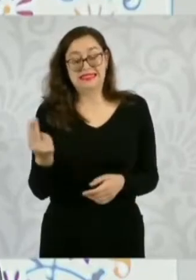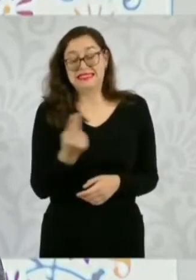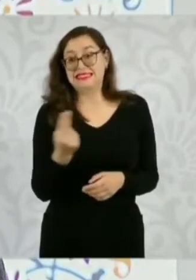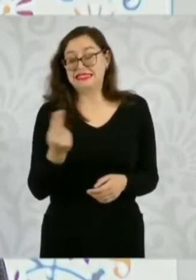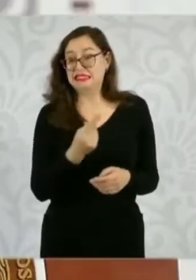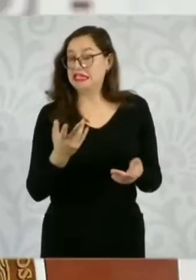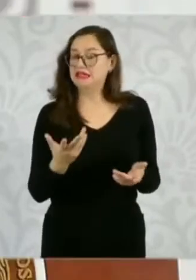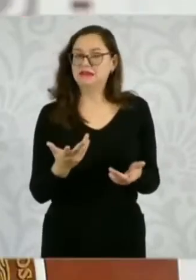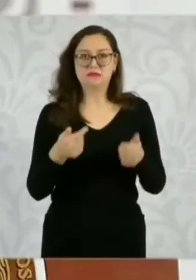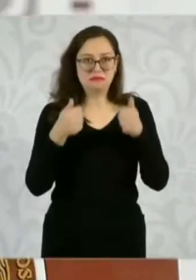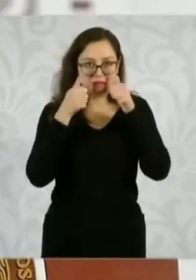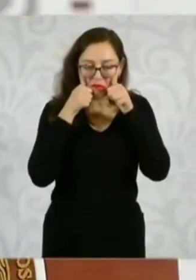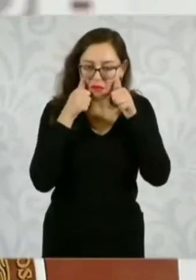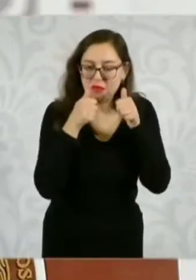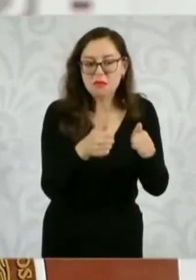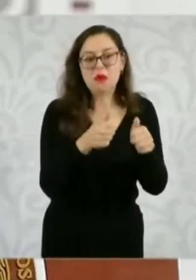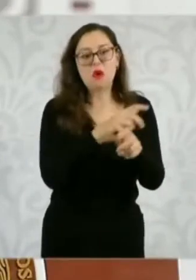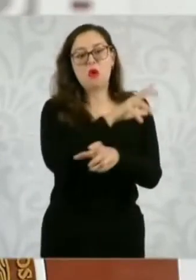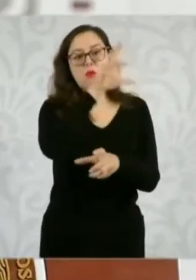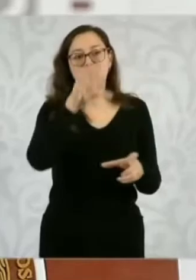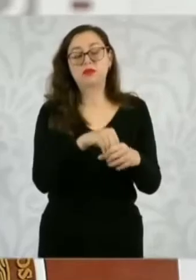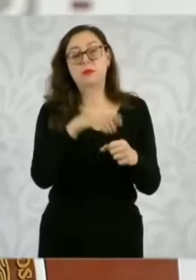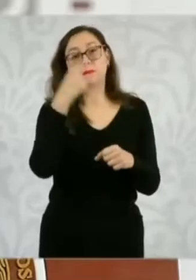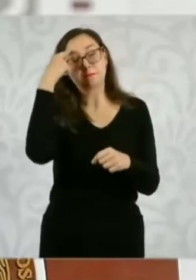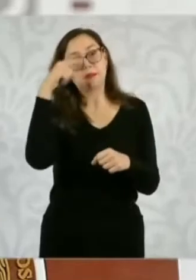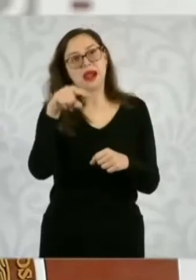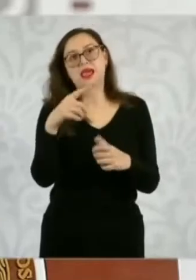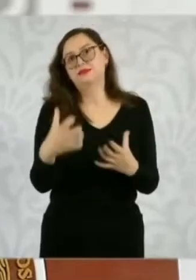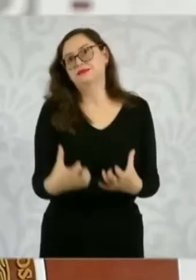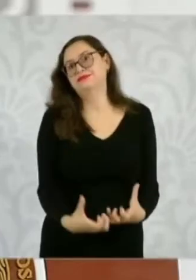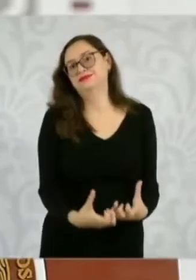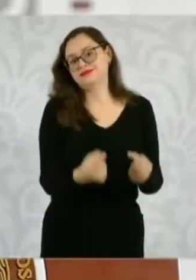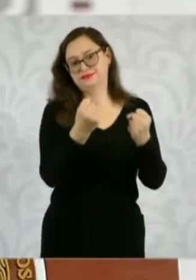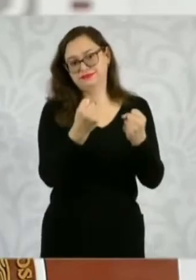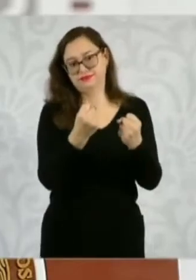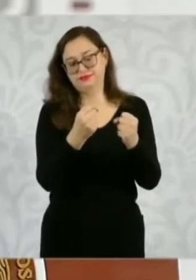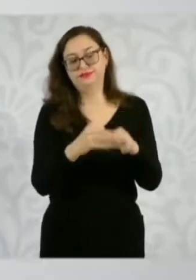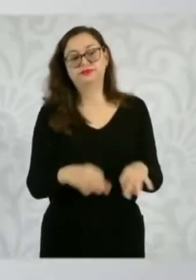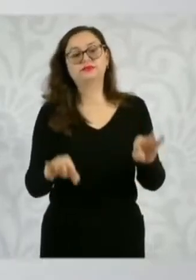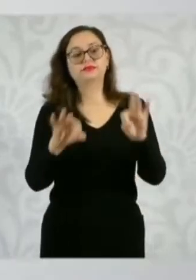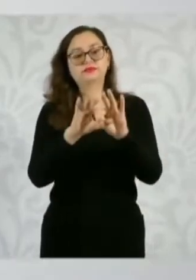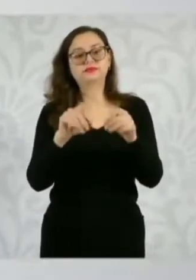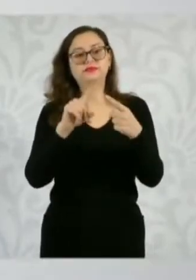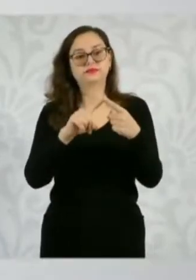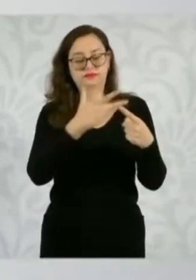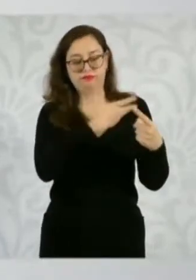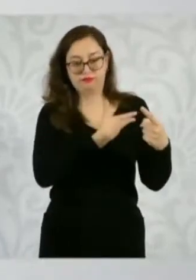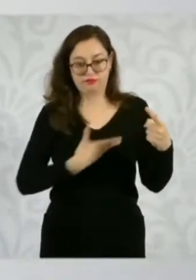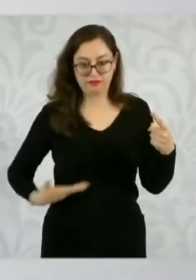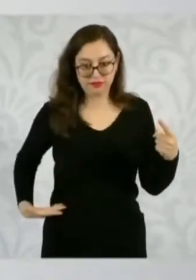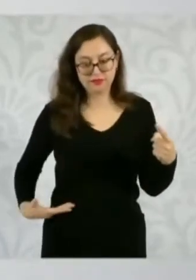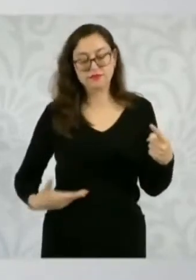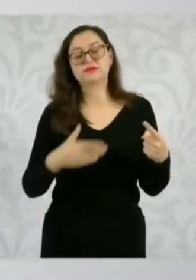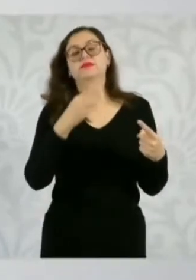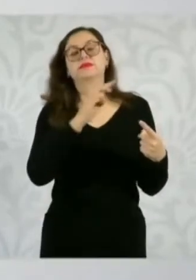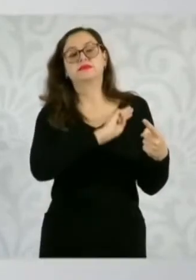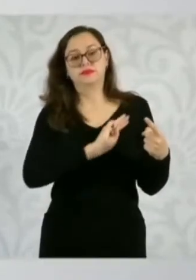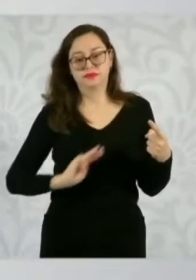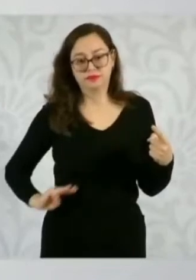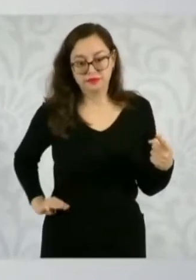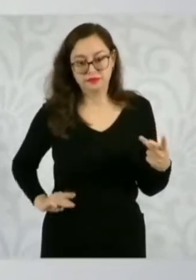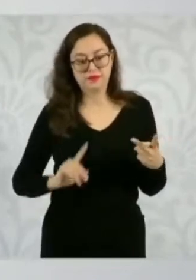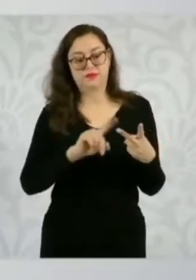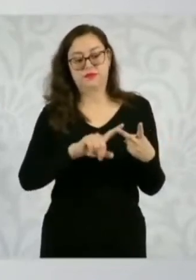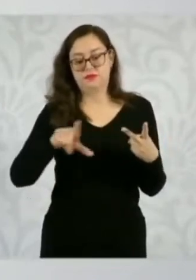ponerlo así. Entonces, el objetivo es que nos pongamos de acuerdo, presidentes y presidentas municipales, la gobernadora del Estado